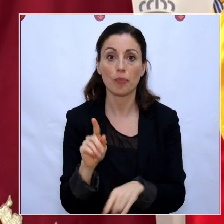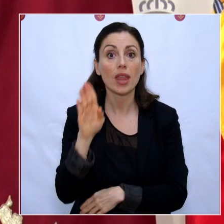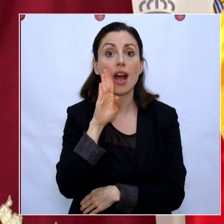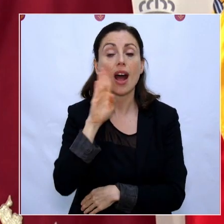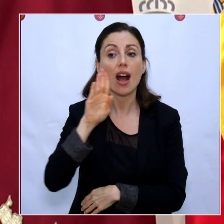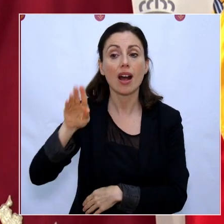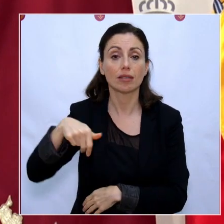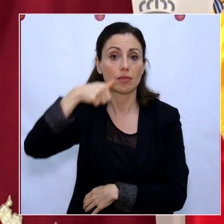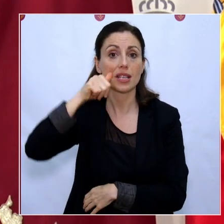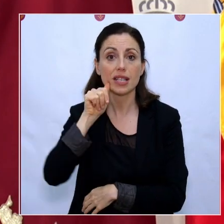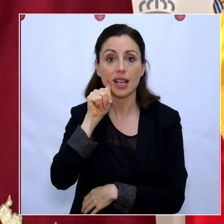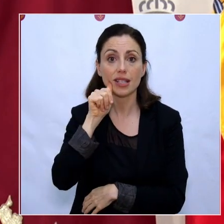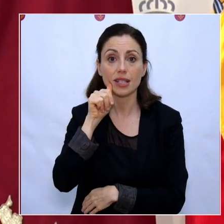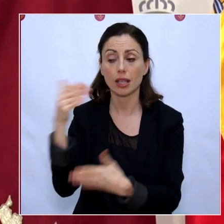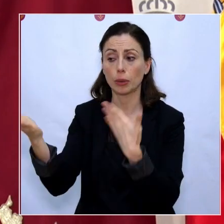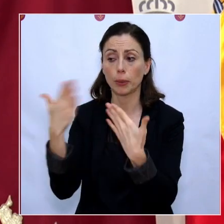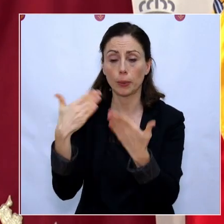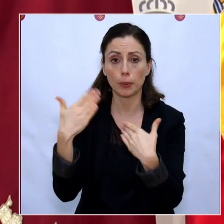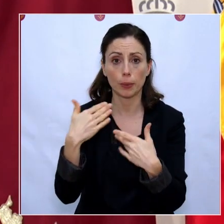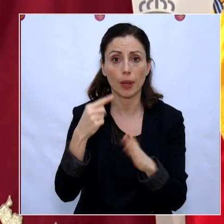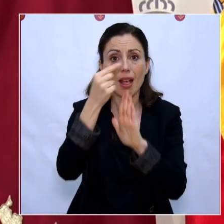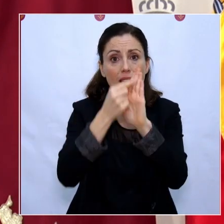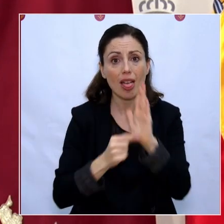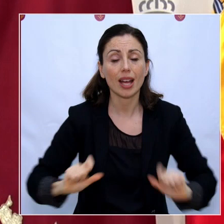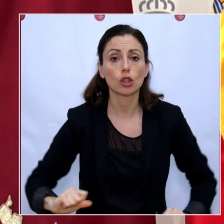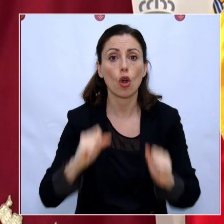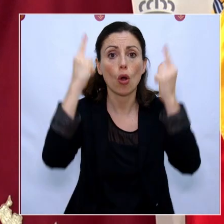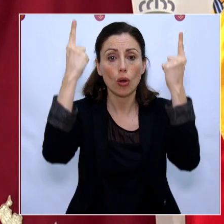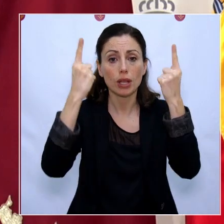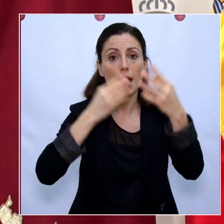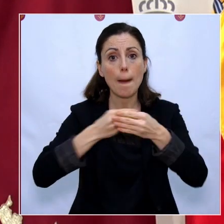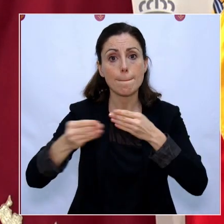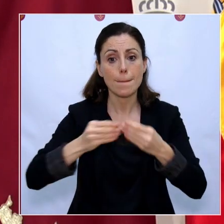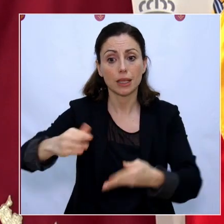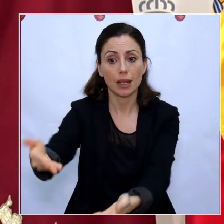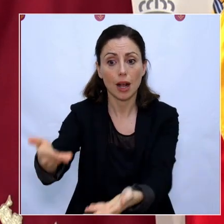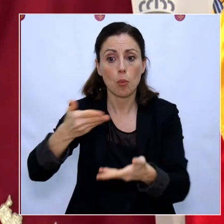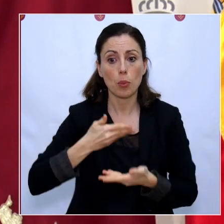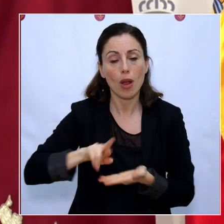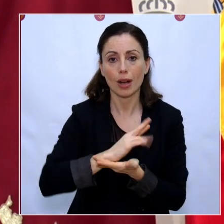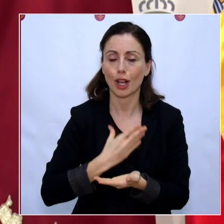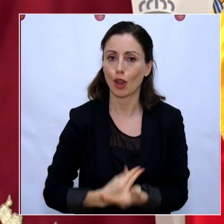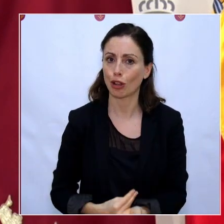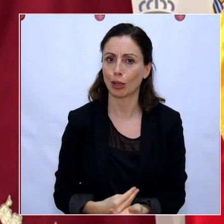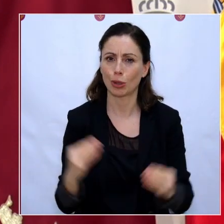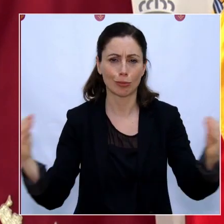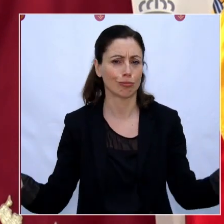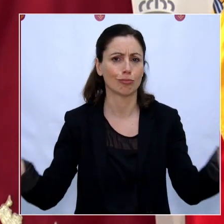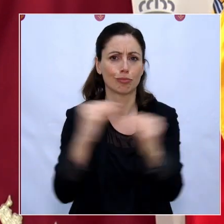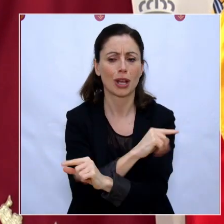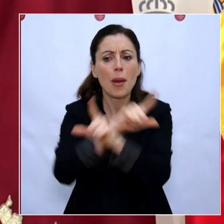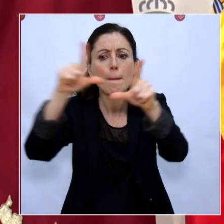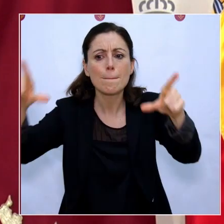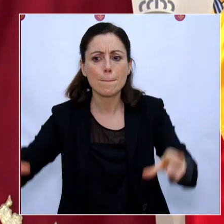presidente Sánchez, los datos oficiales de material suministrado a la región de Murcia no coinciden con lo que llega a la plataforma